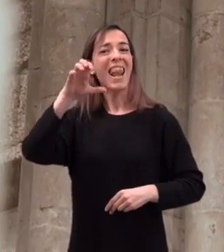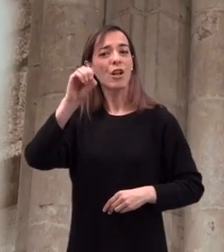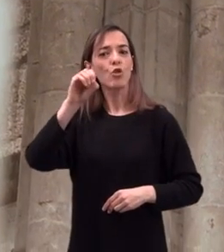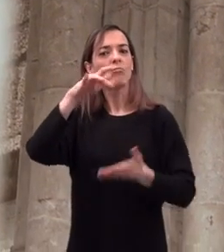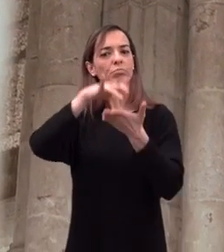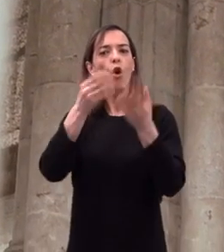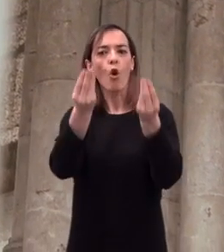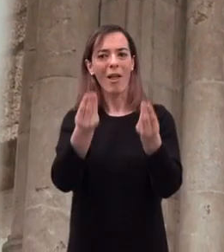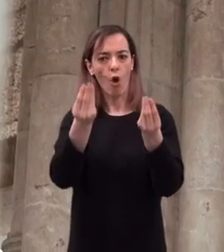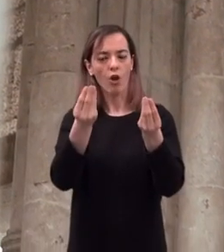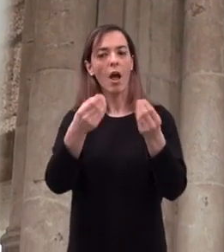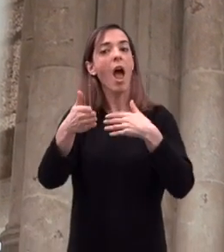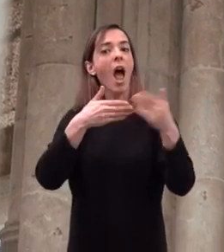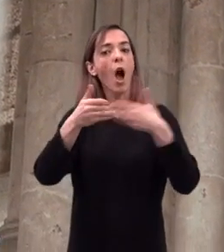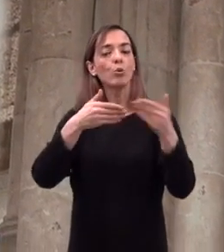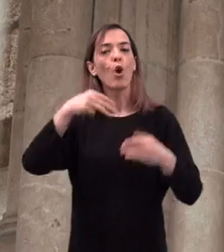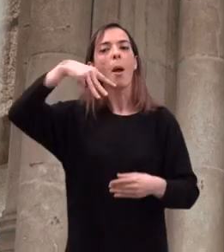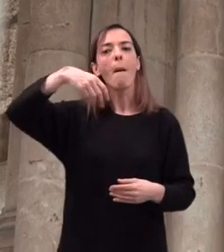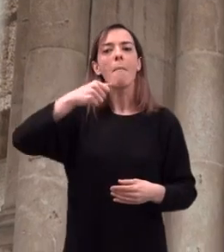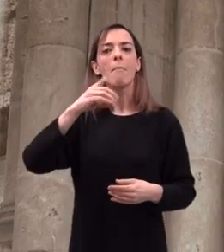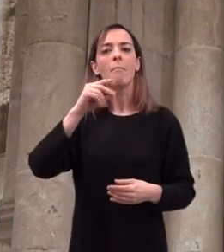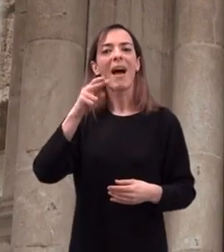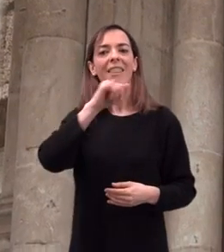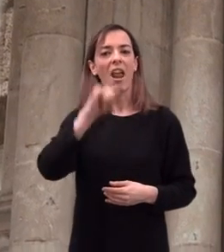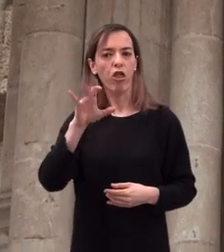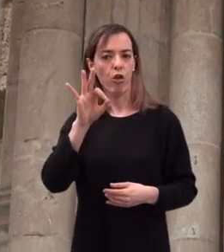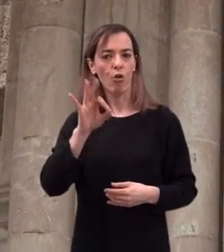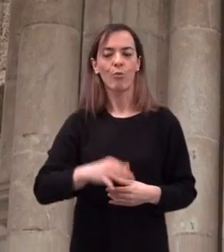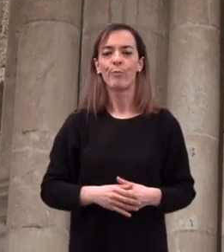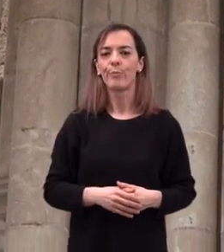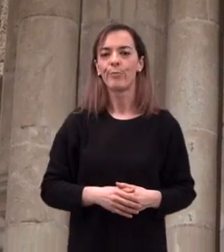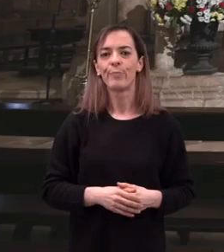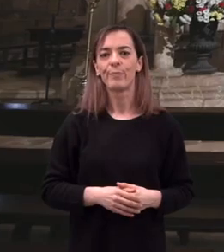y Don Pelayo en Covadonga de Luis de Madrazo.